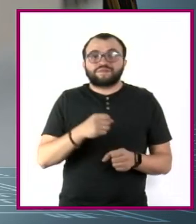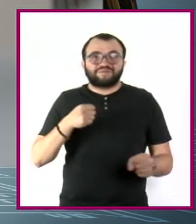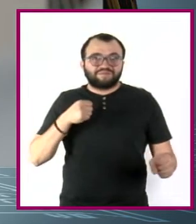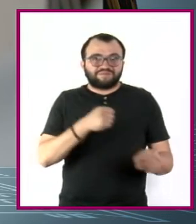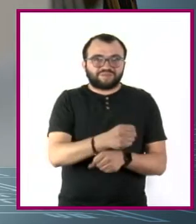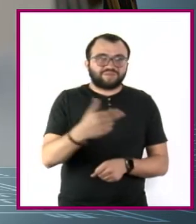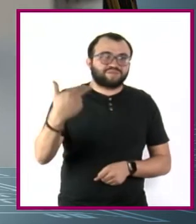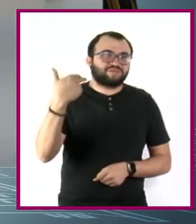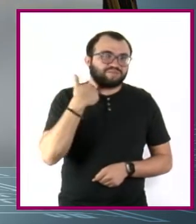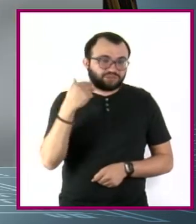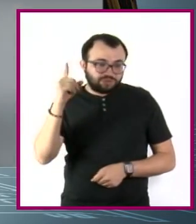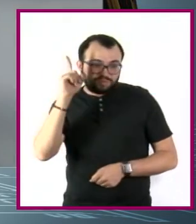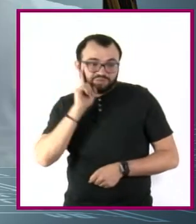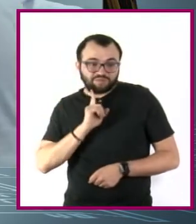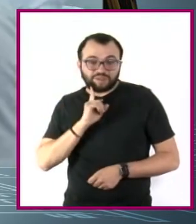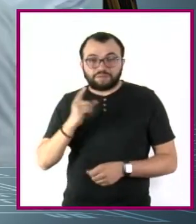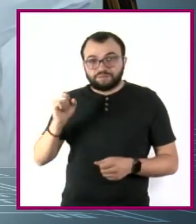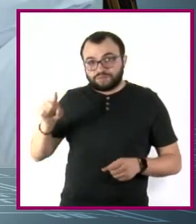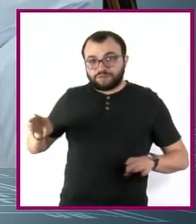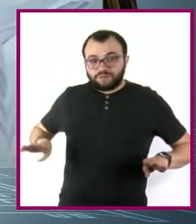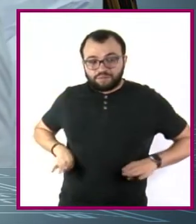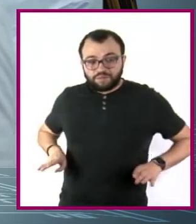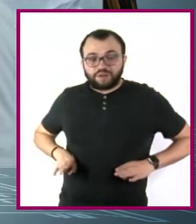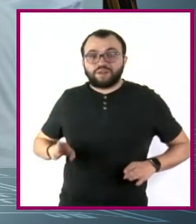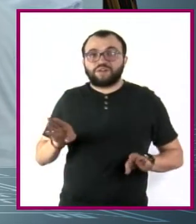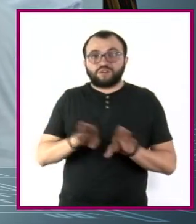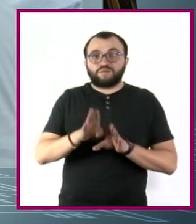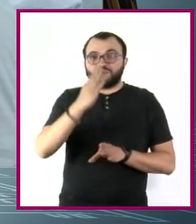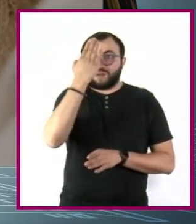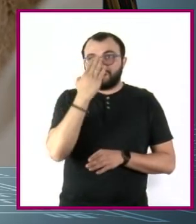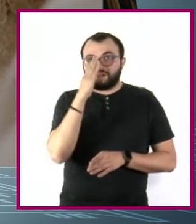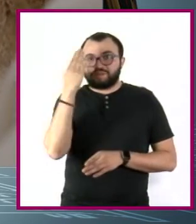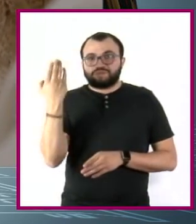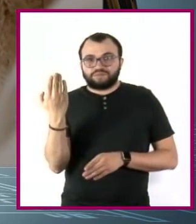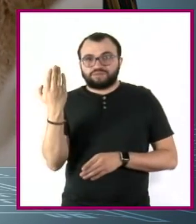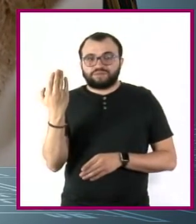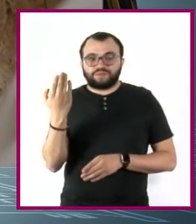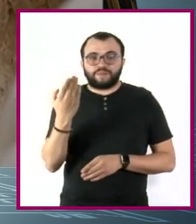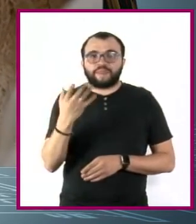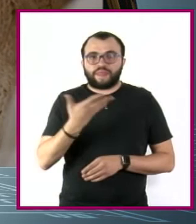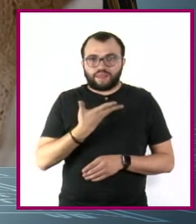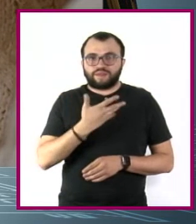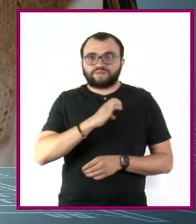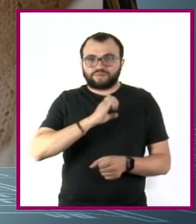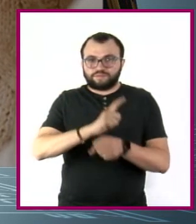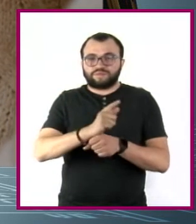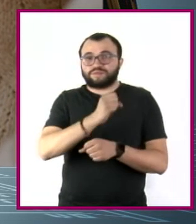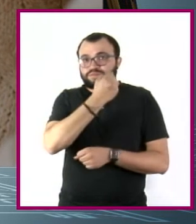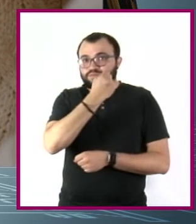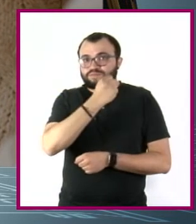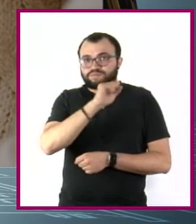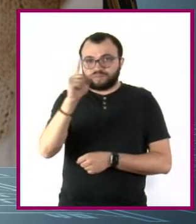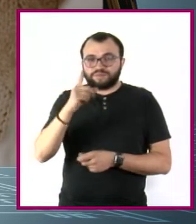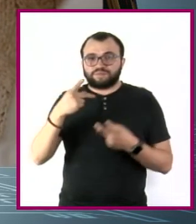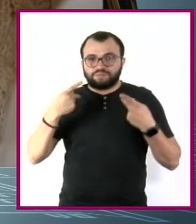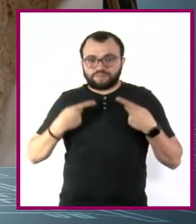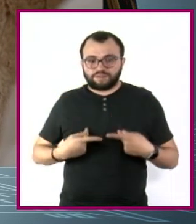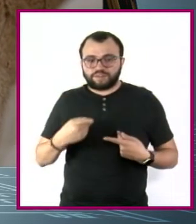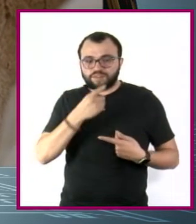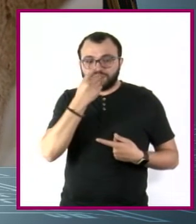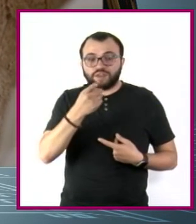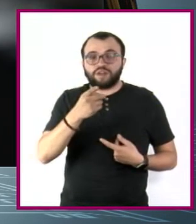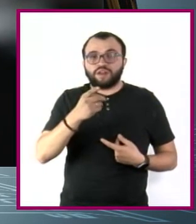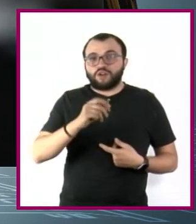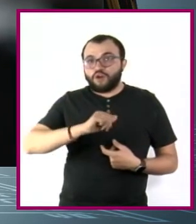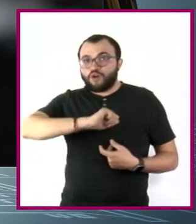de parejas o familiares de las víctimas mostró la otra cara de la realidad. Incluso algunos especialistas han nombrado a este fenómeno como la